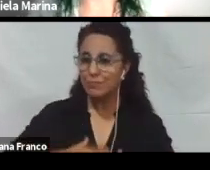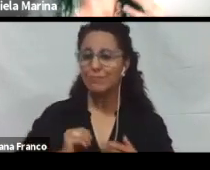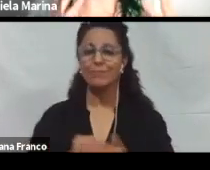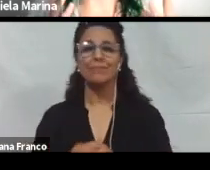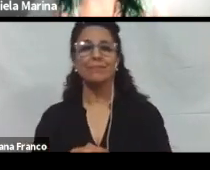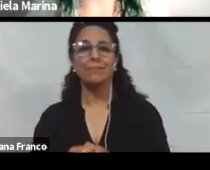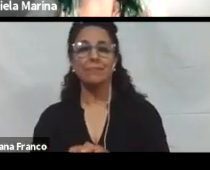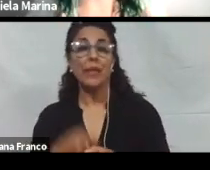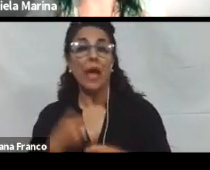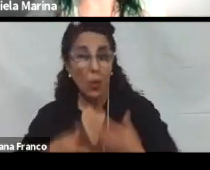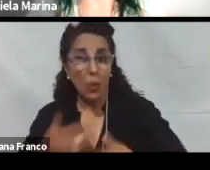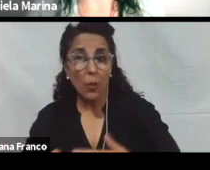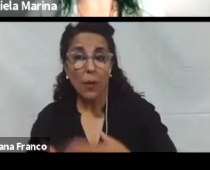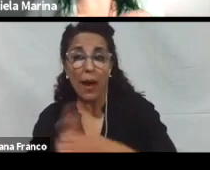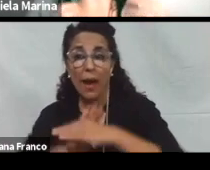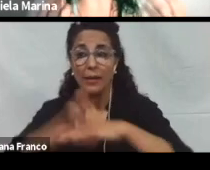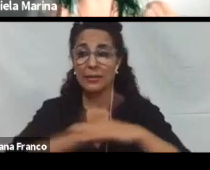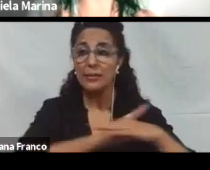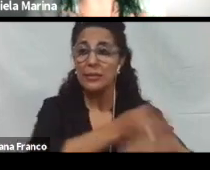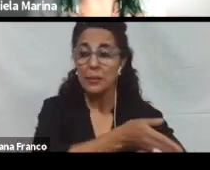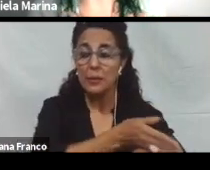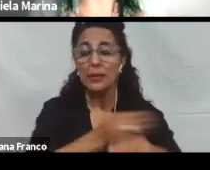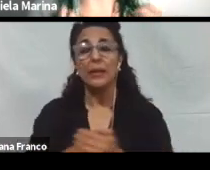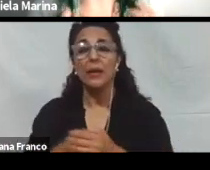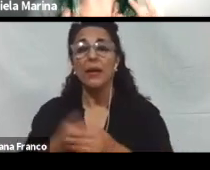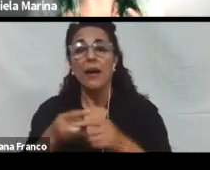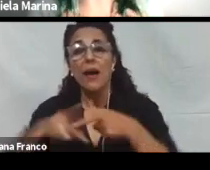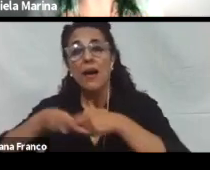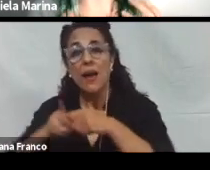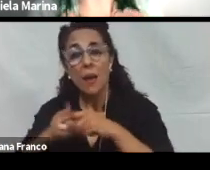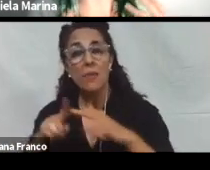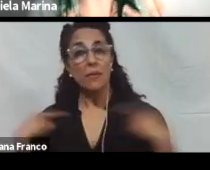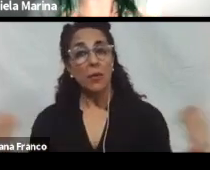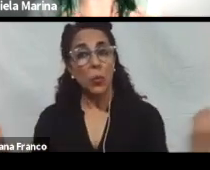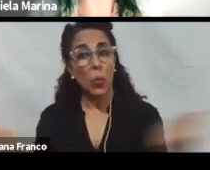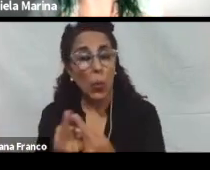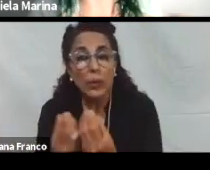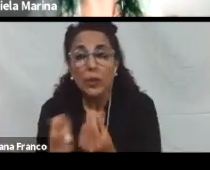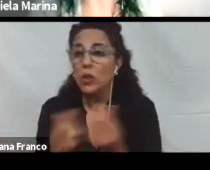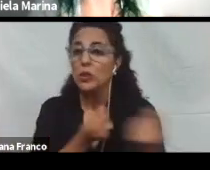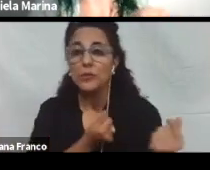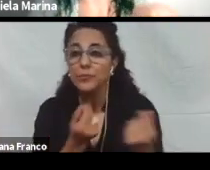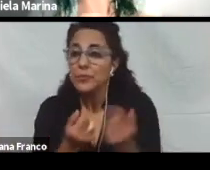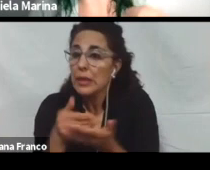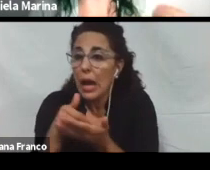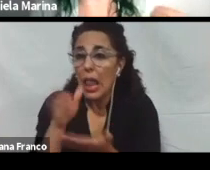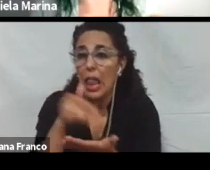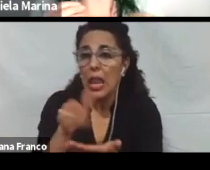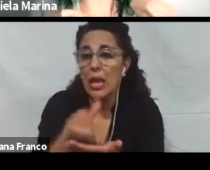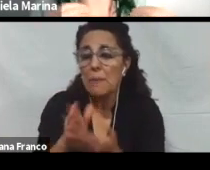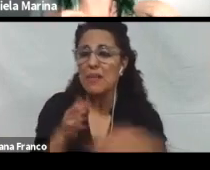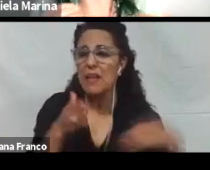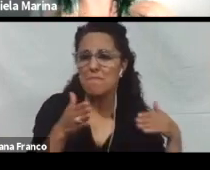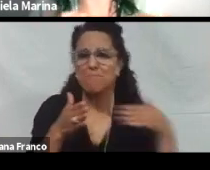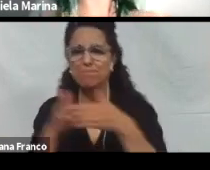entra en juego la accesibilidad, ya que es nuestra herramienta que nos va a servir para eliminar, como hablábamos antes, estas barreras